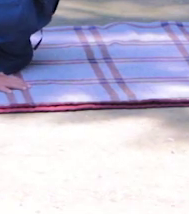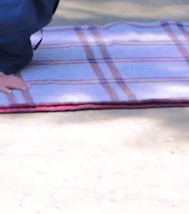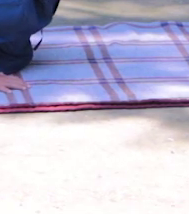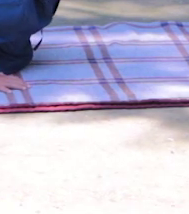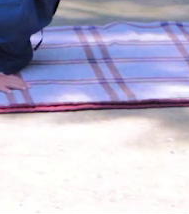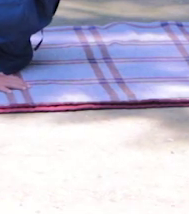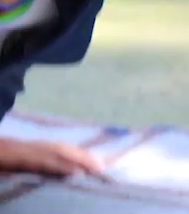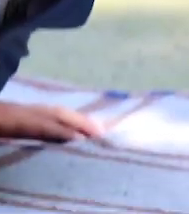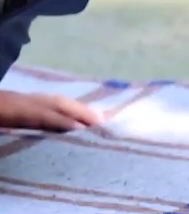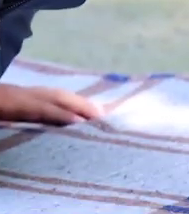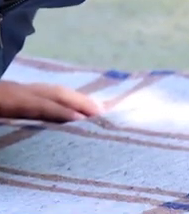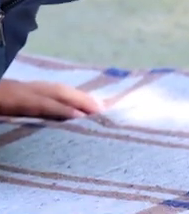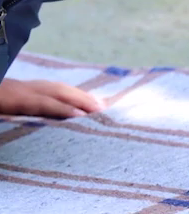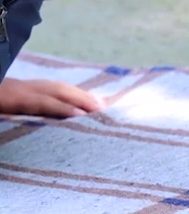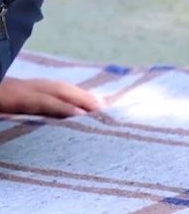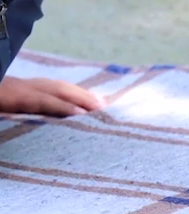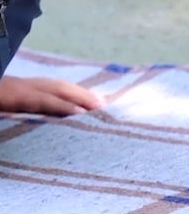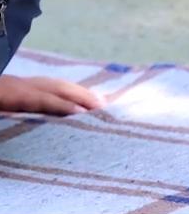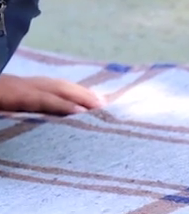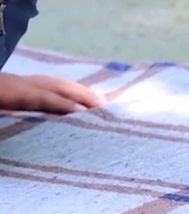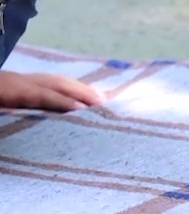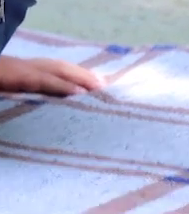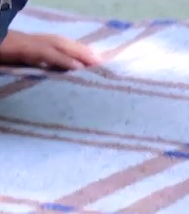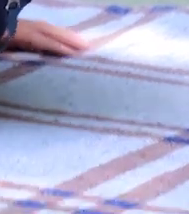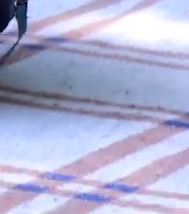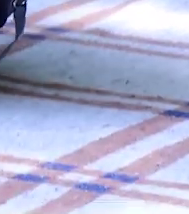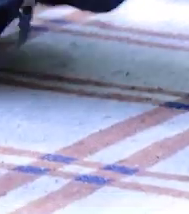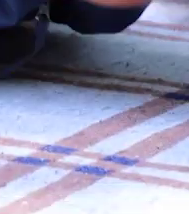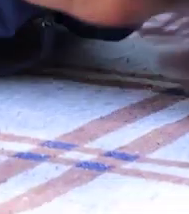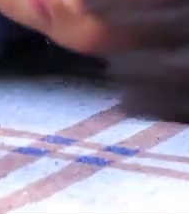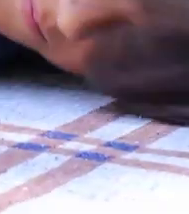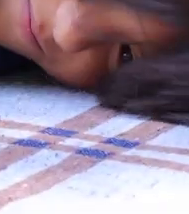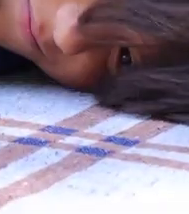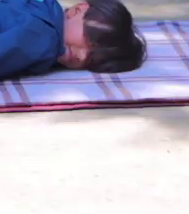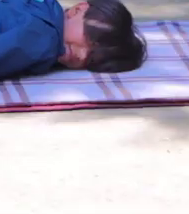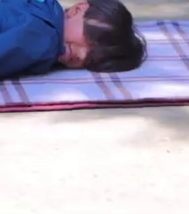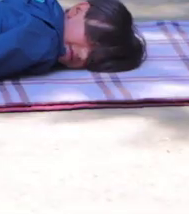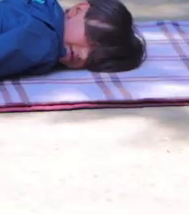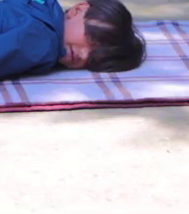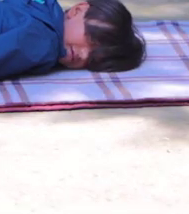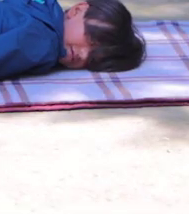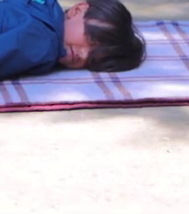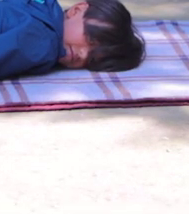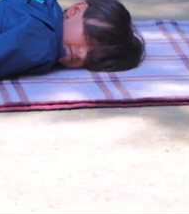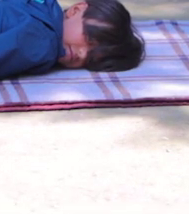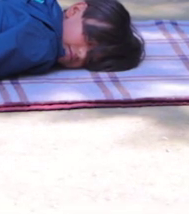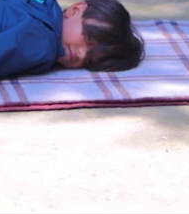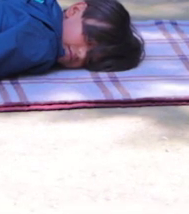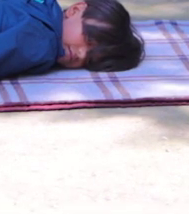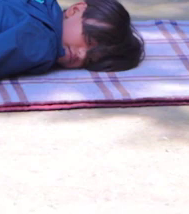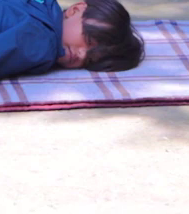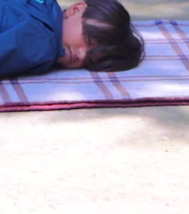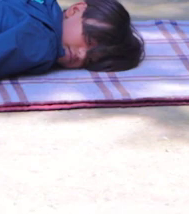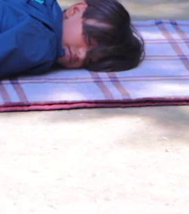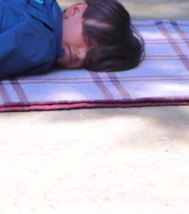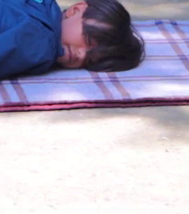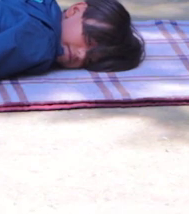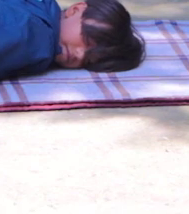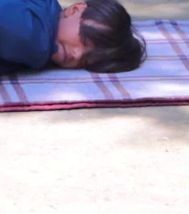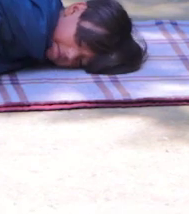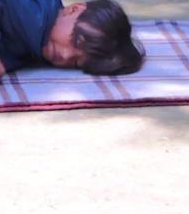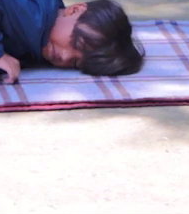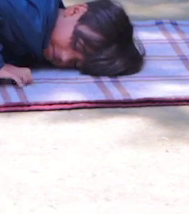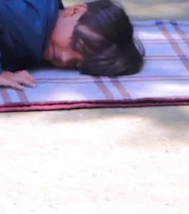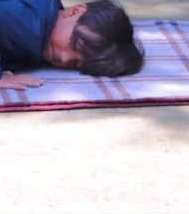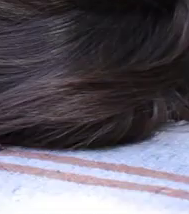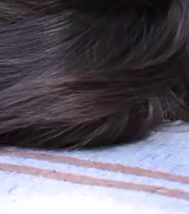Seguimos respirando. Nos acostamos totalmente para relajarnos. Respira. Nos preparamos nuevamente